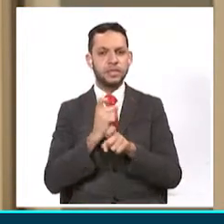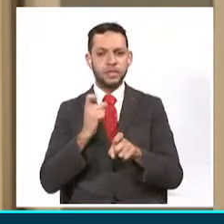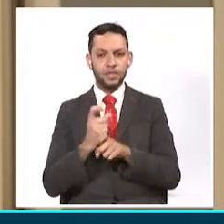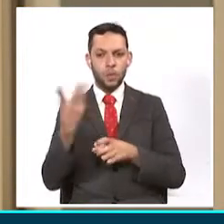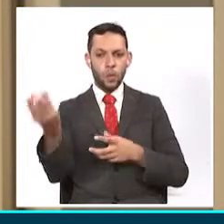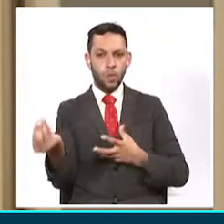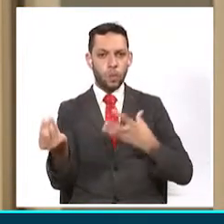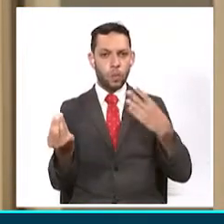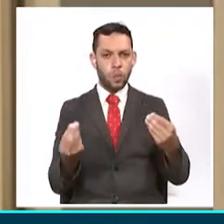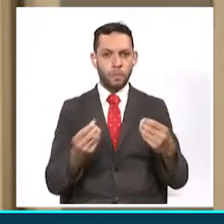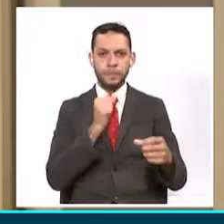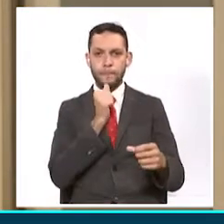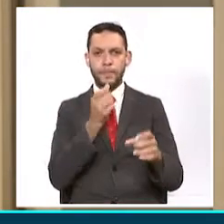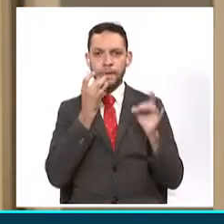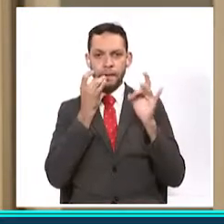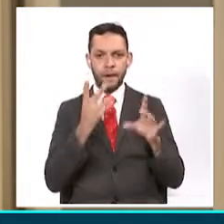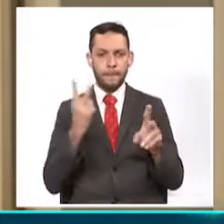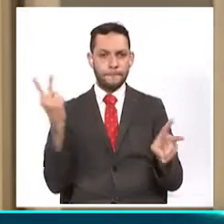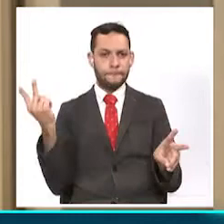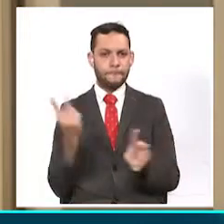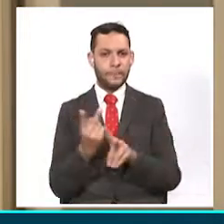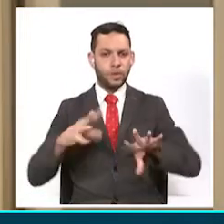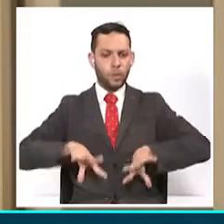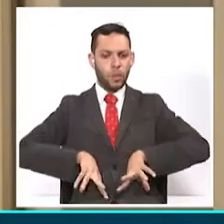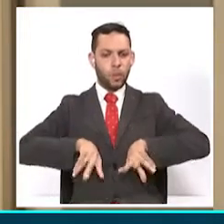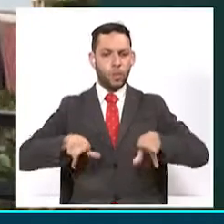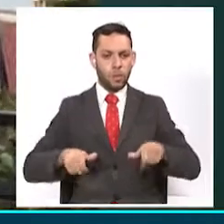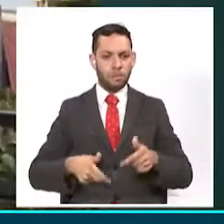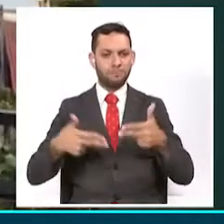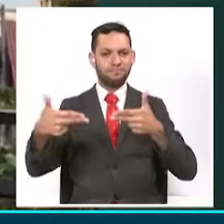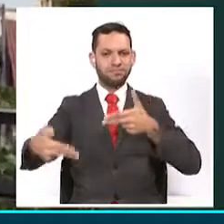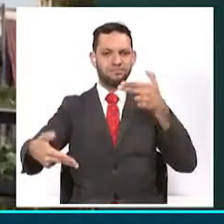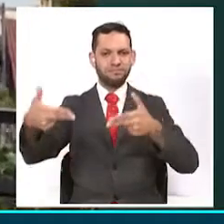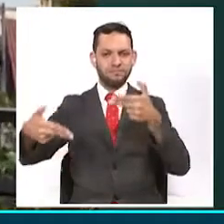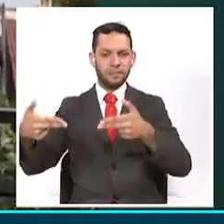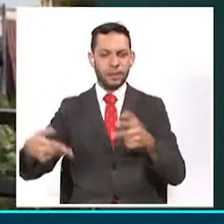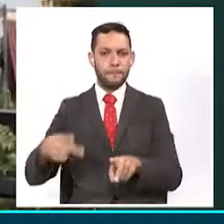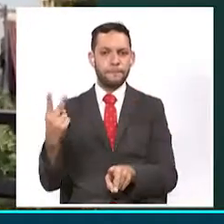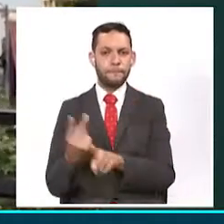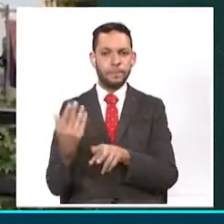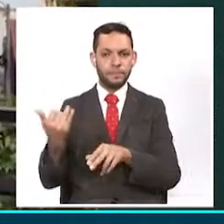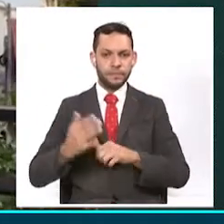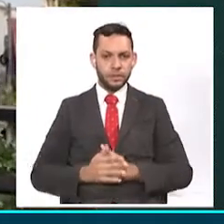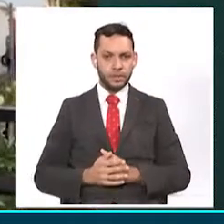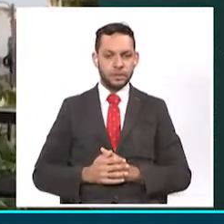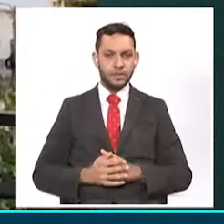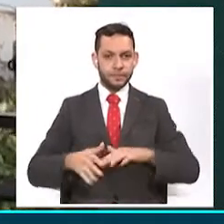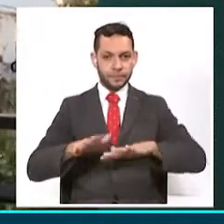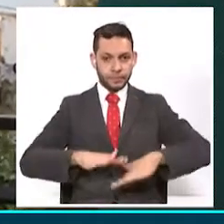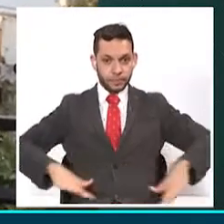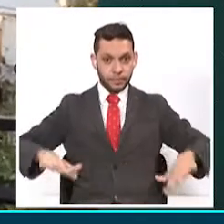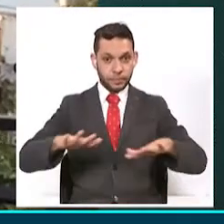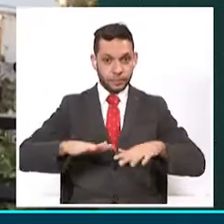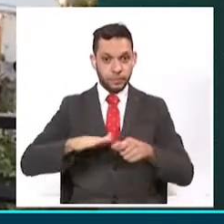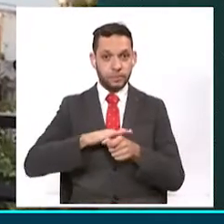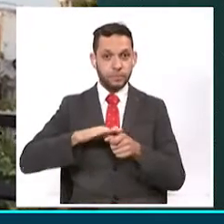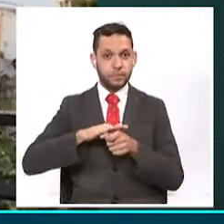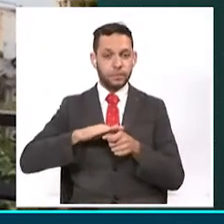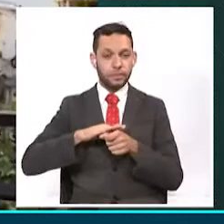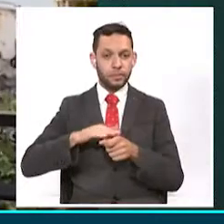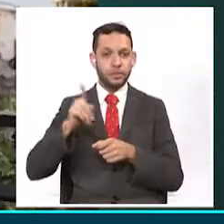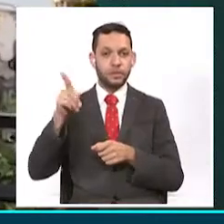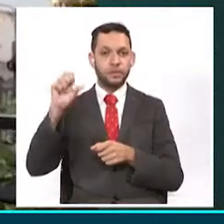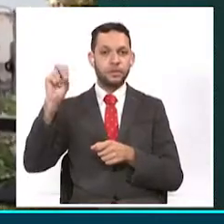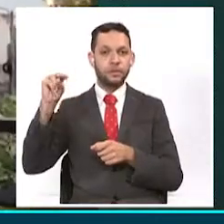estarían ocasionando inseguridad y hechos de criminalidad en la zona. Y lo que es la verdadera ciudadela Villa Santana. Aquí hay varios